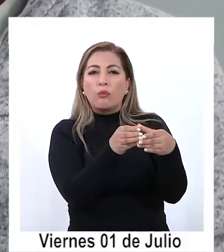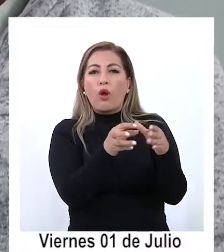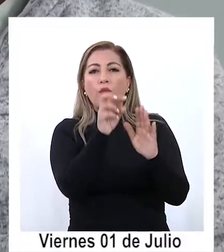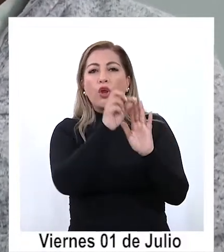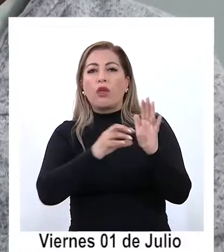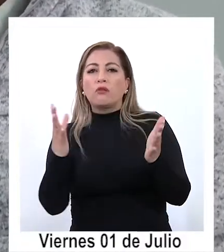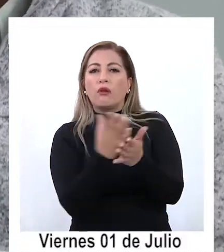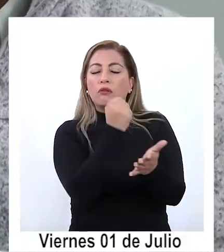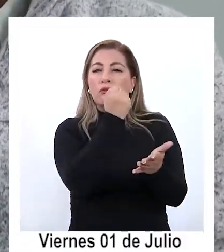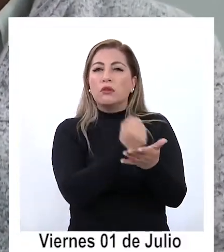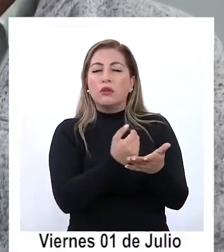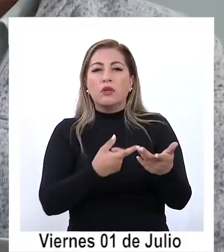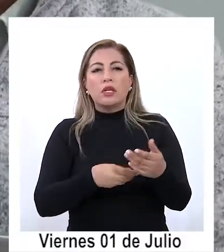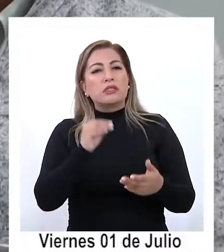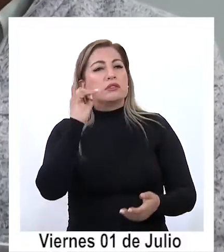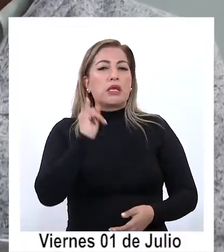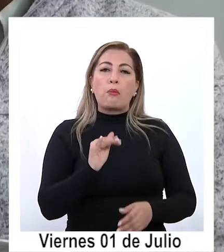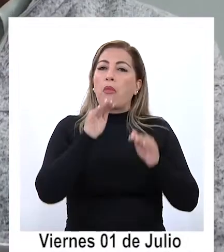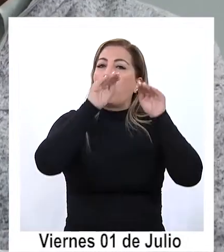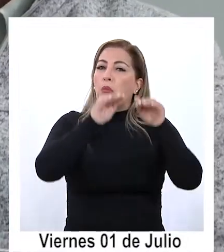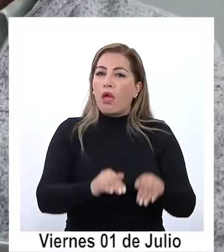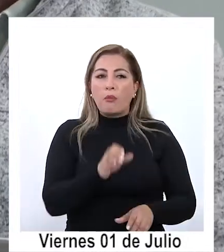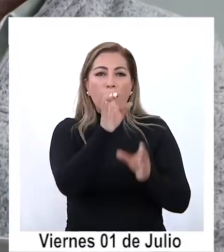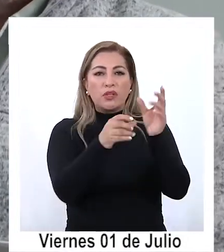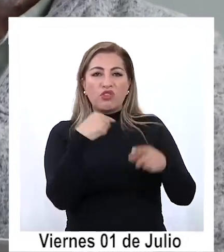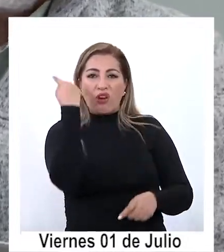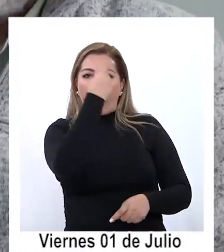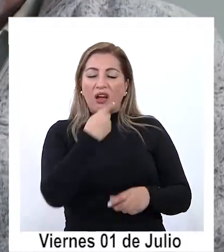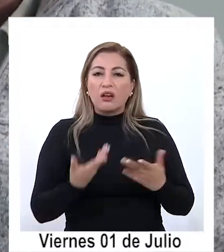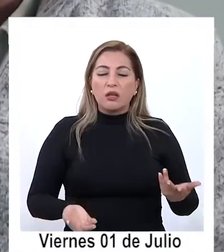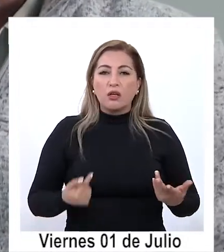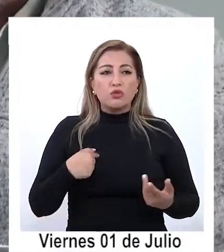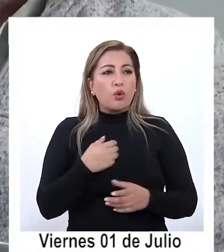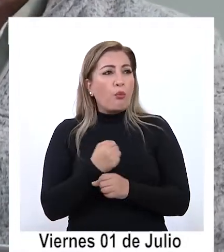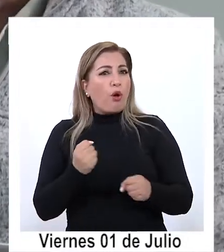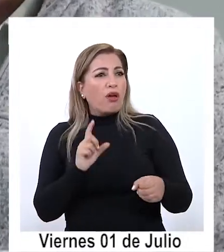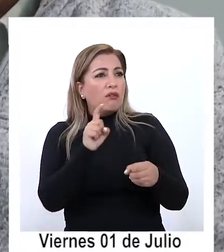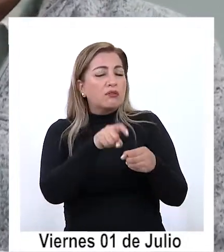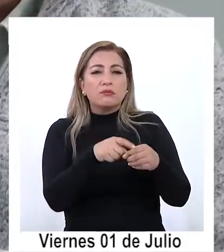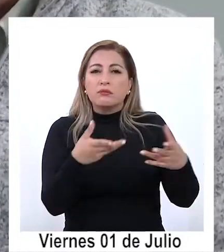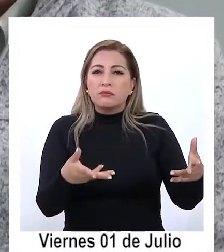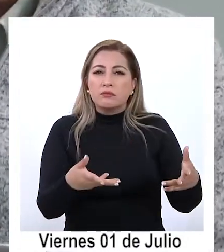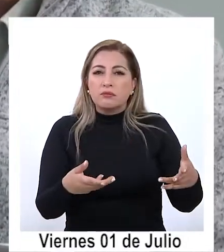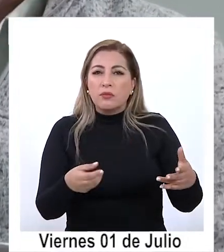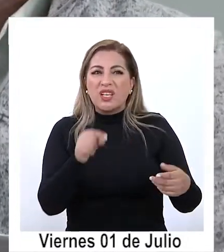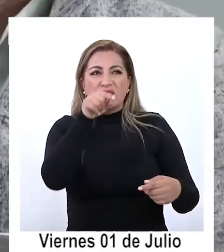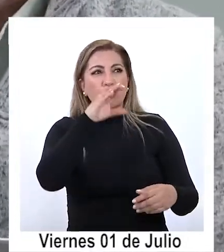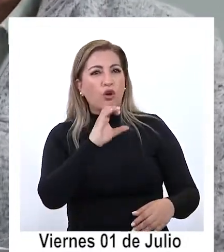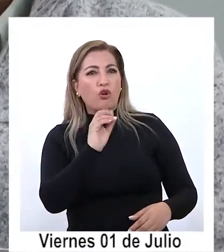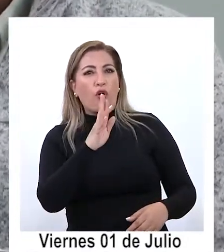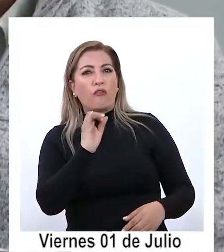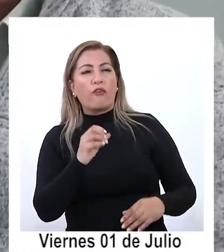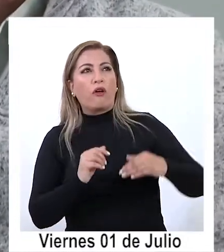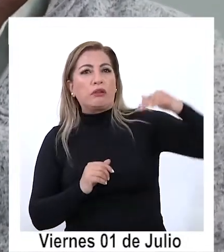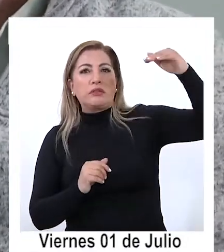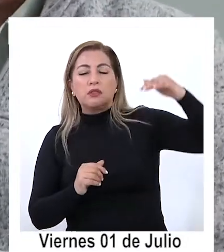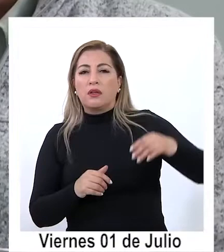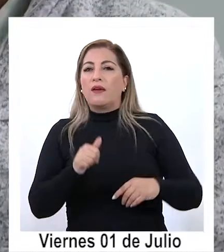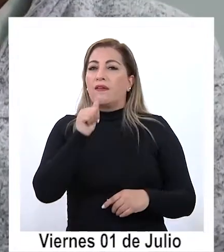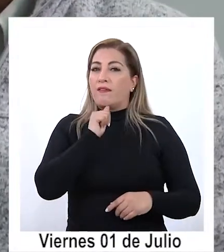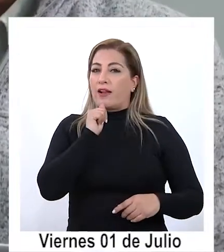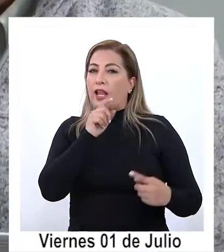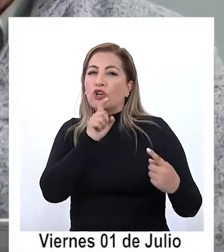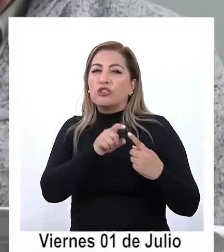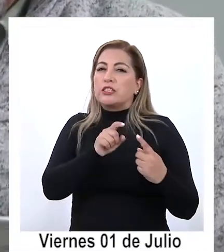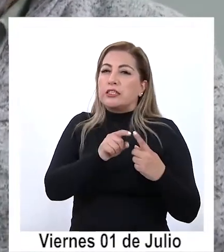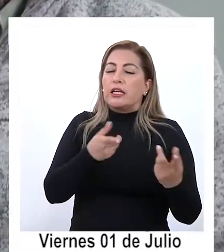los proyectos que son los que siempre están y yo no puedo acceder a esos niveles o no tengo el lobby o no tengo cierto